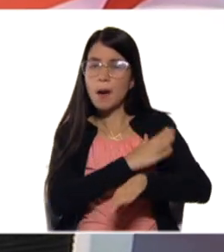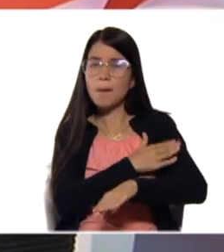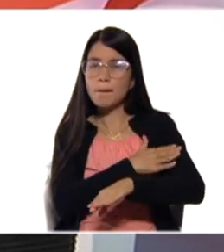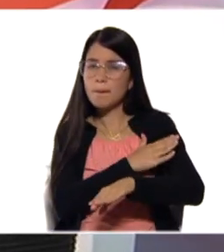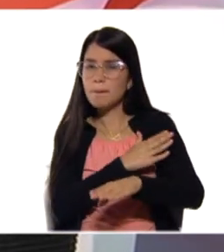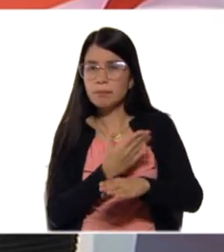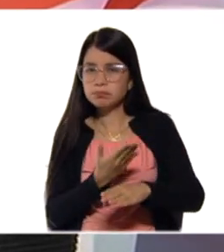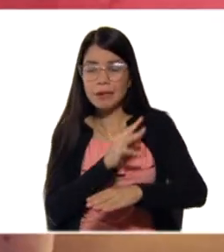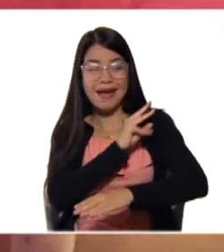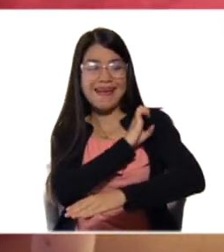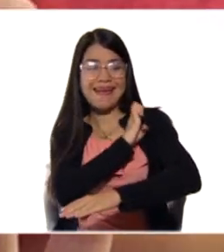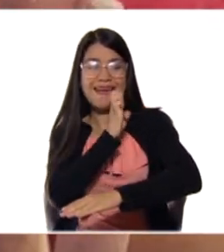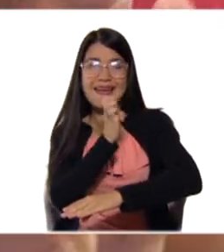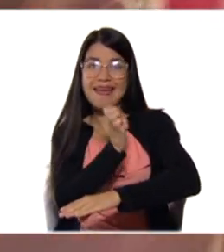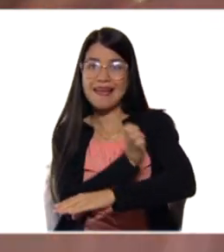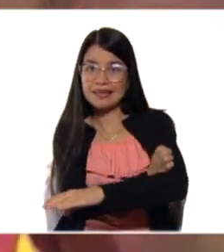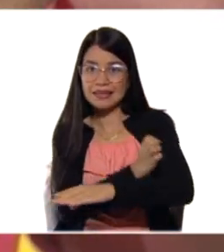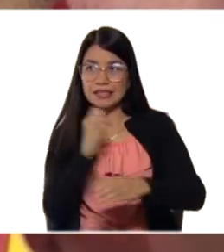a la planta.